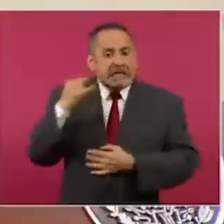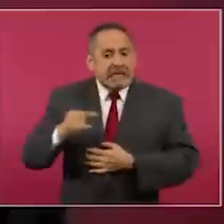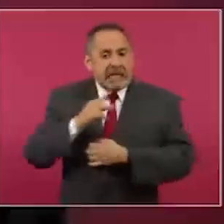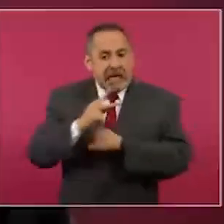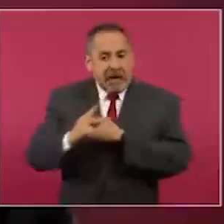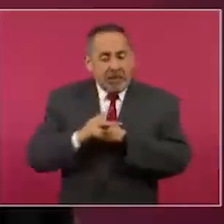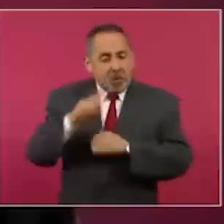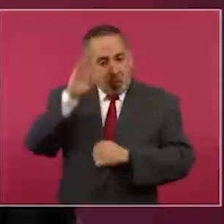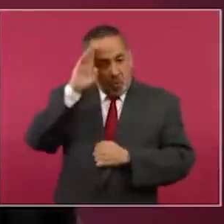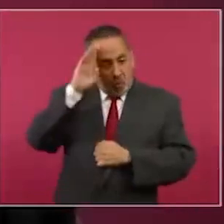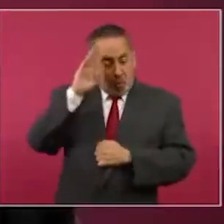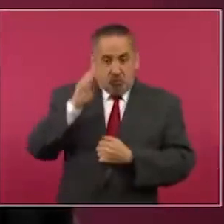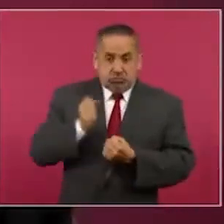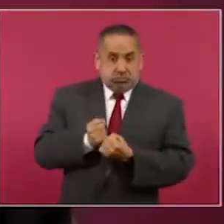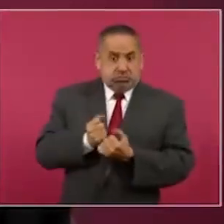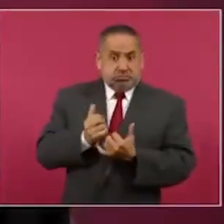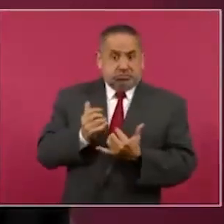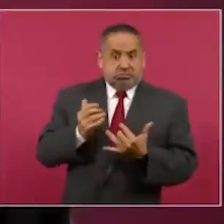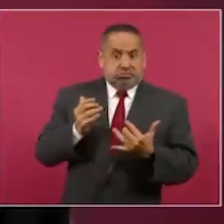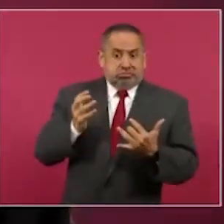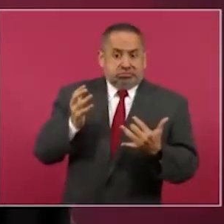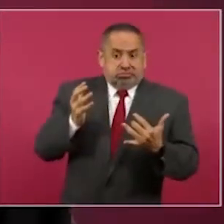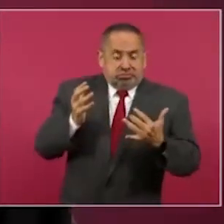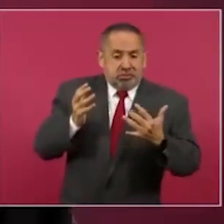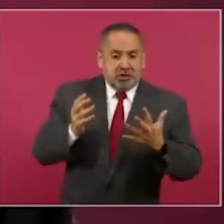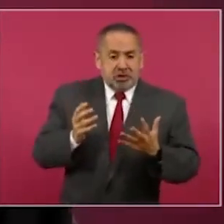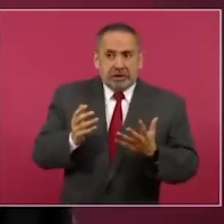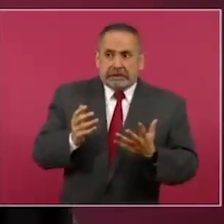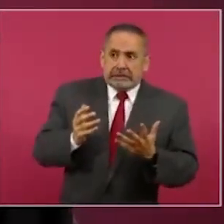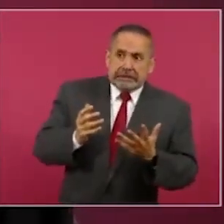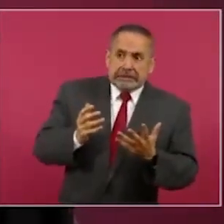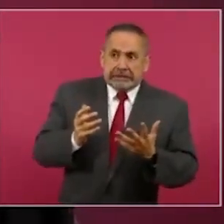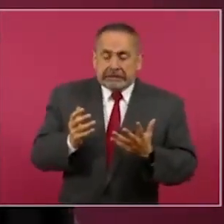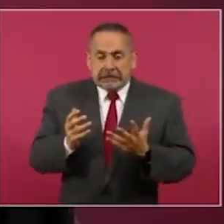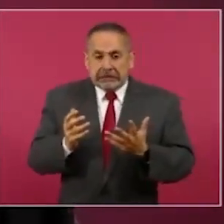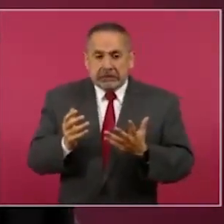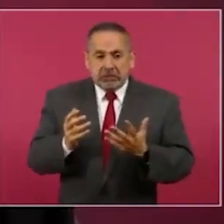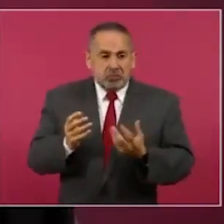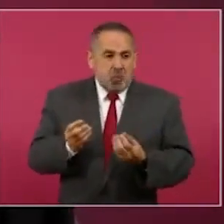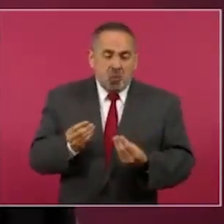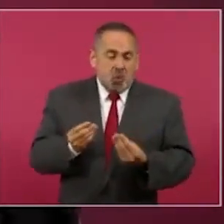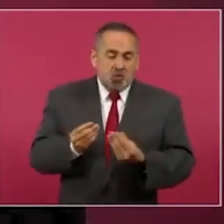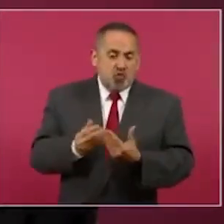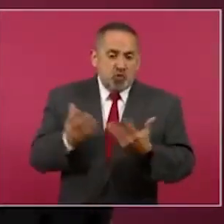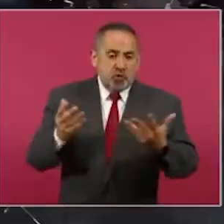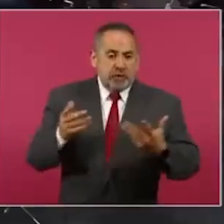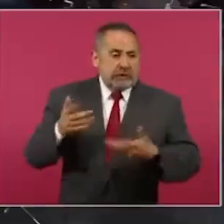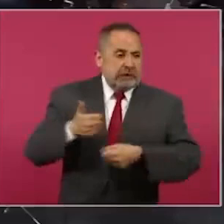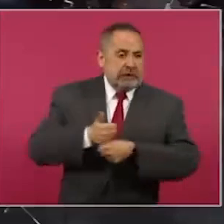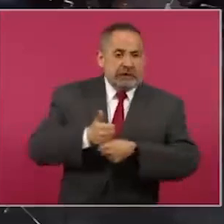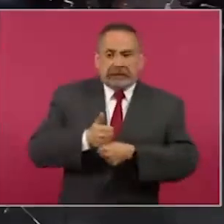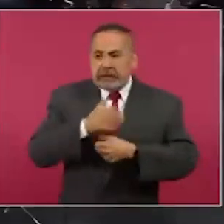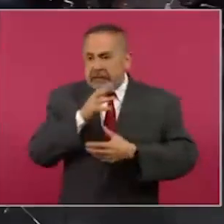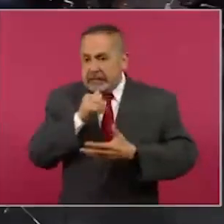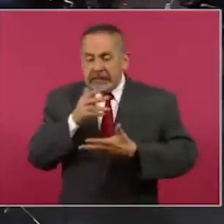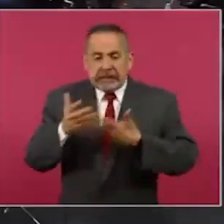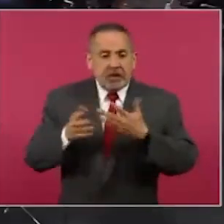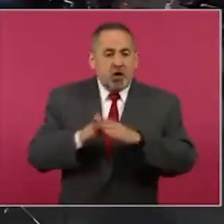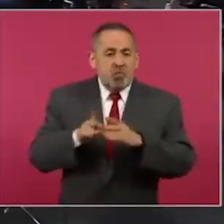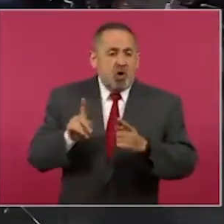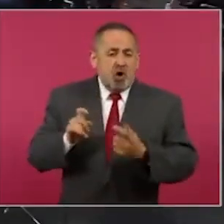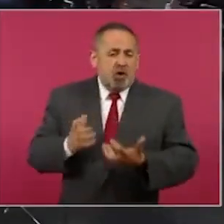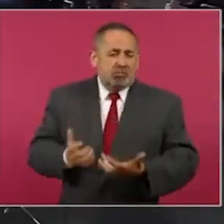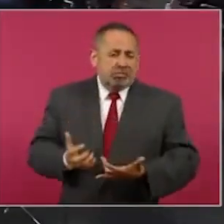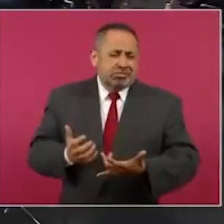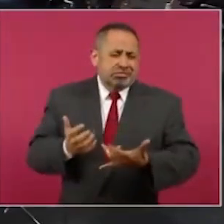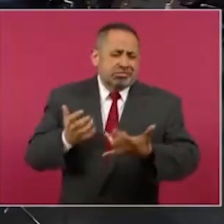más allá de lo normal, están padeciendo de incendios